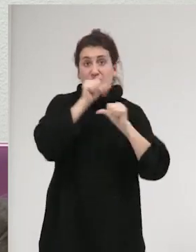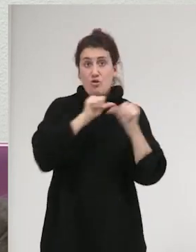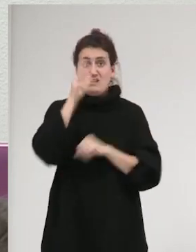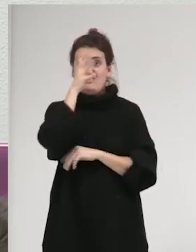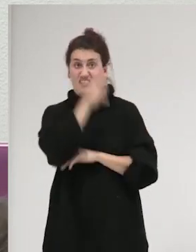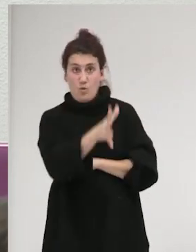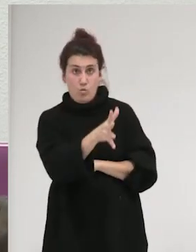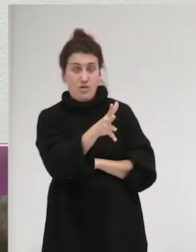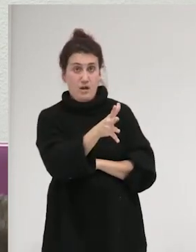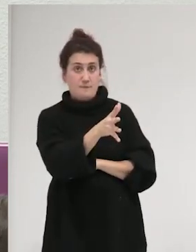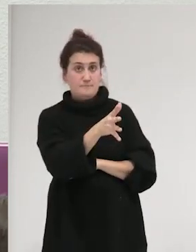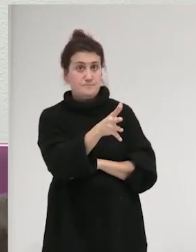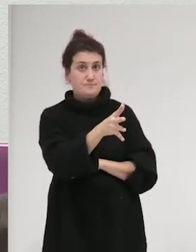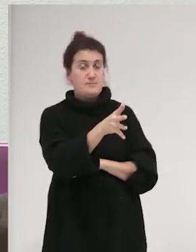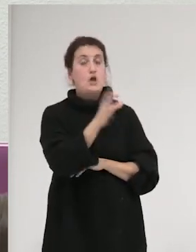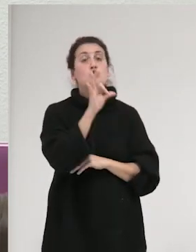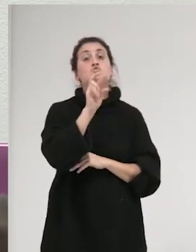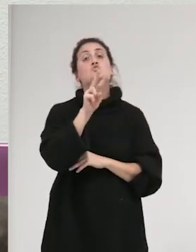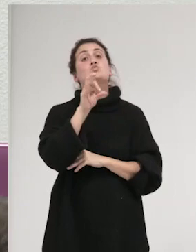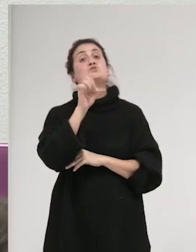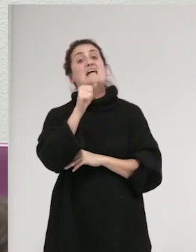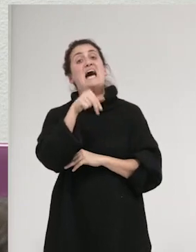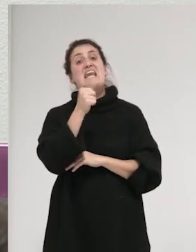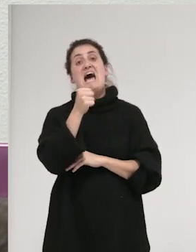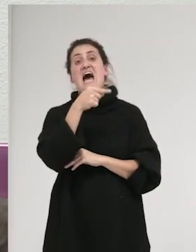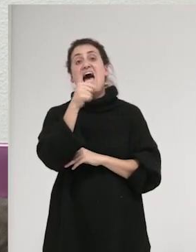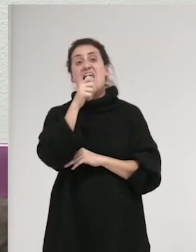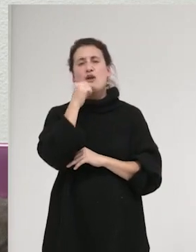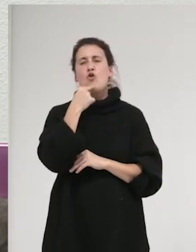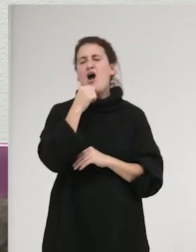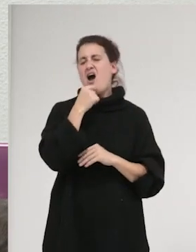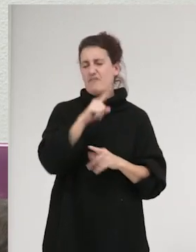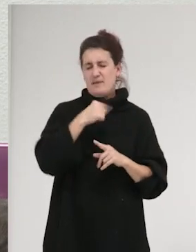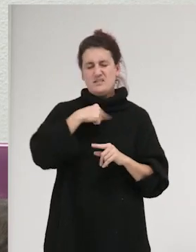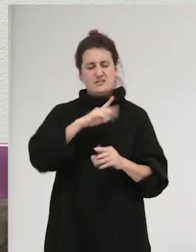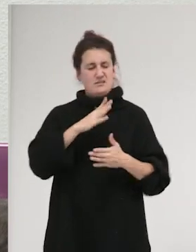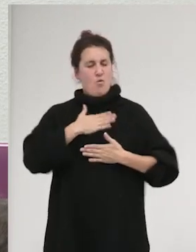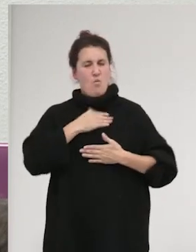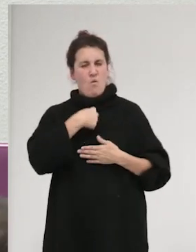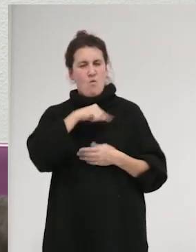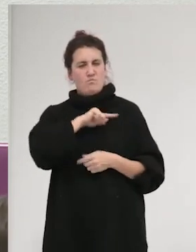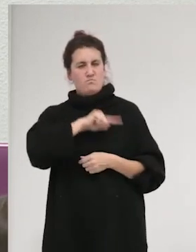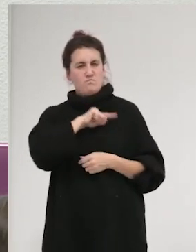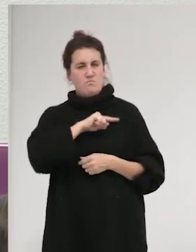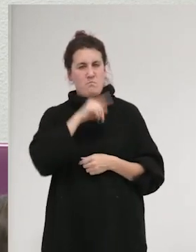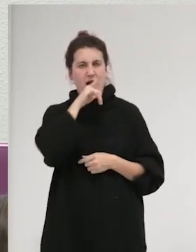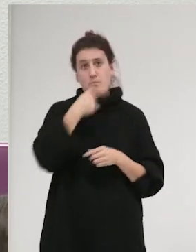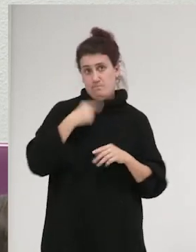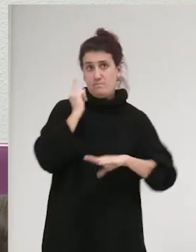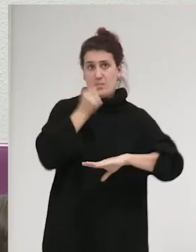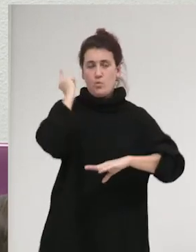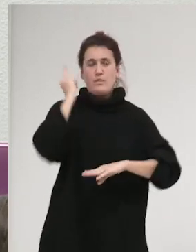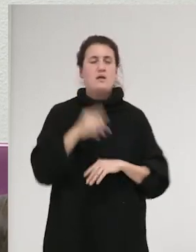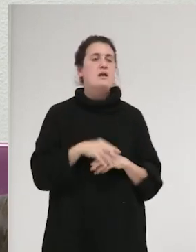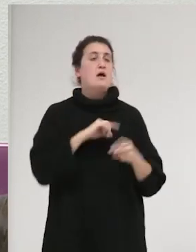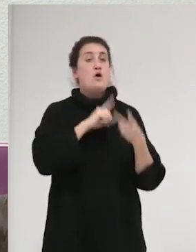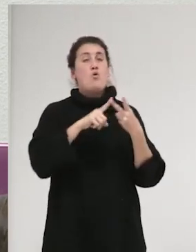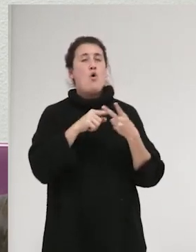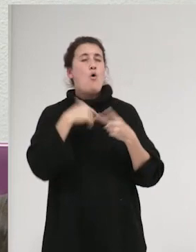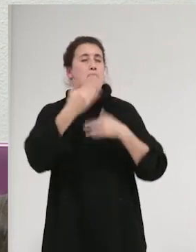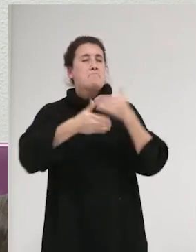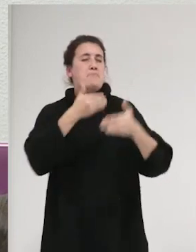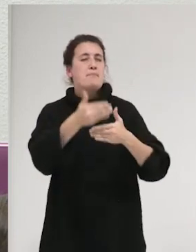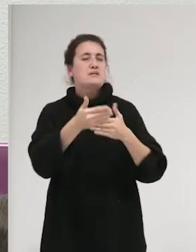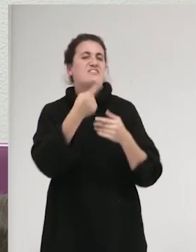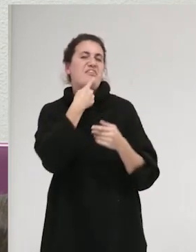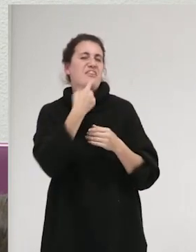a Susana Guerrero, que sufrió agresiones sexuales, afirma que se ha sentido golpeada por la medida judicial. Más adelante, incluso se llega a decir,